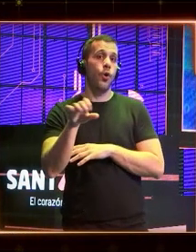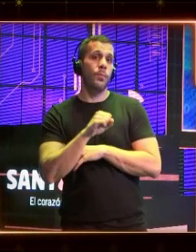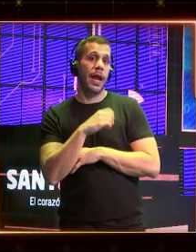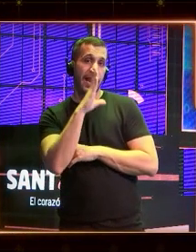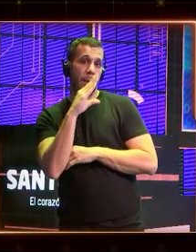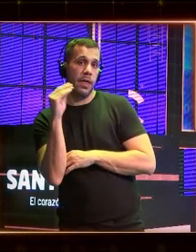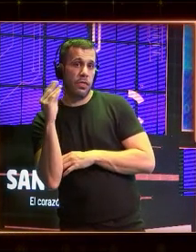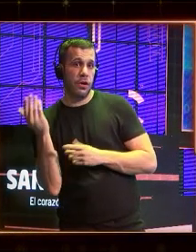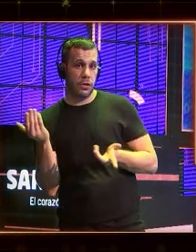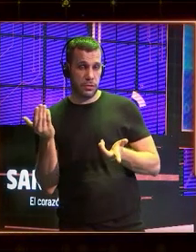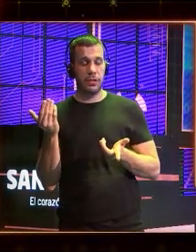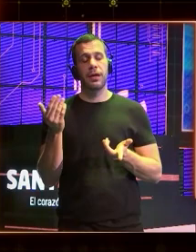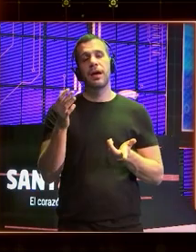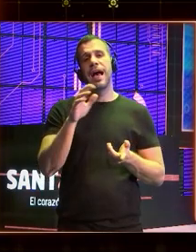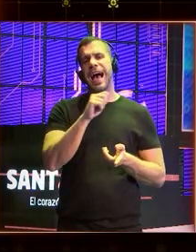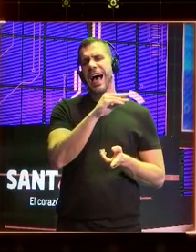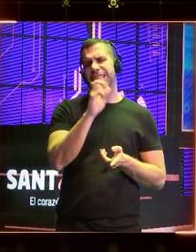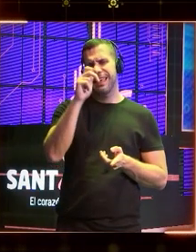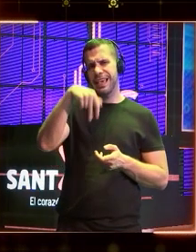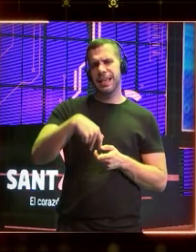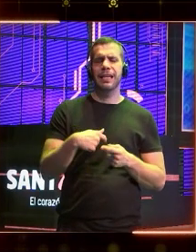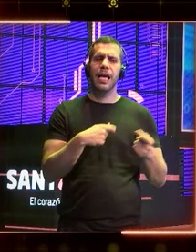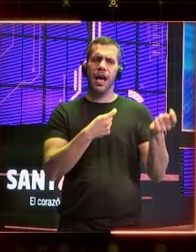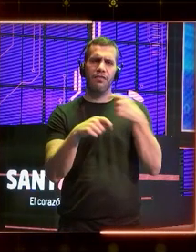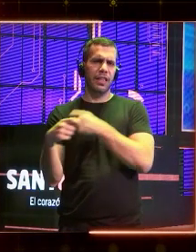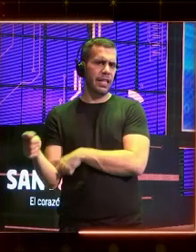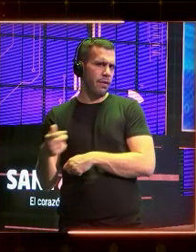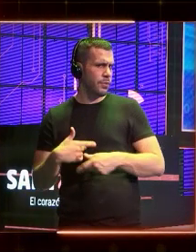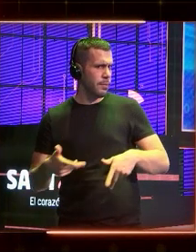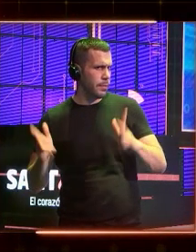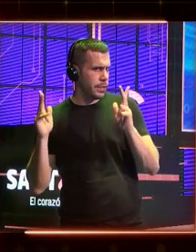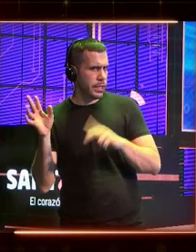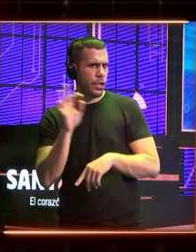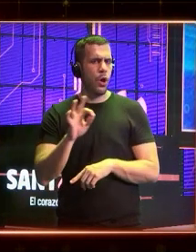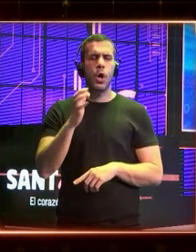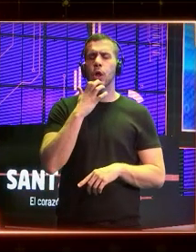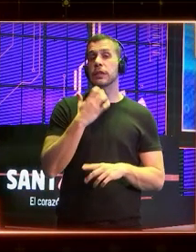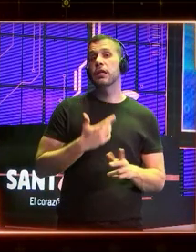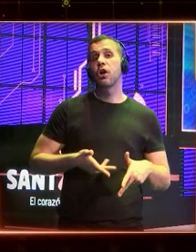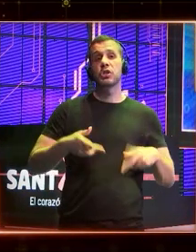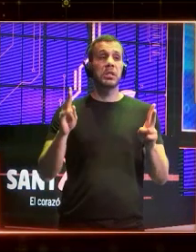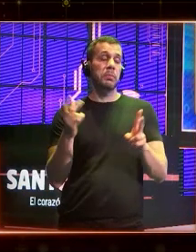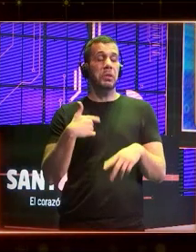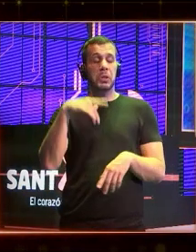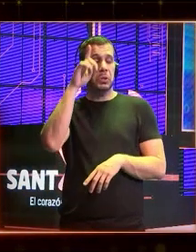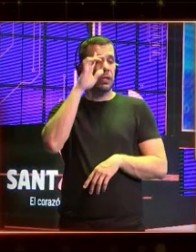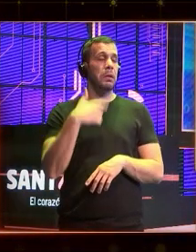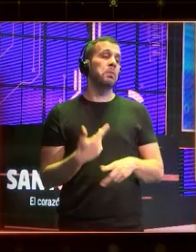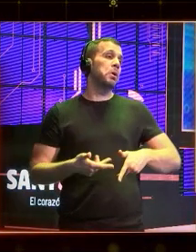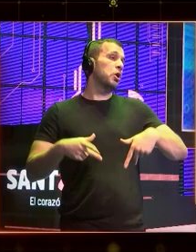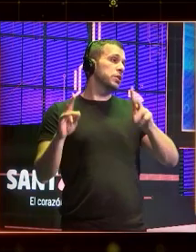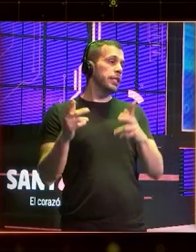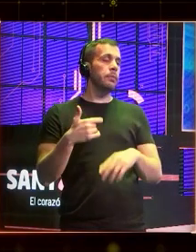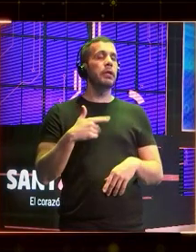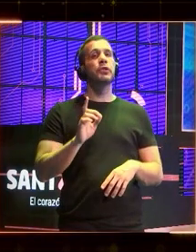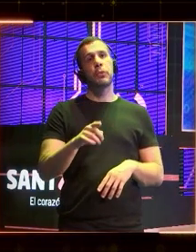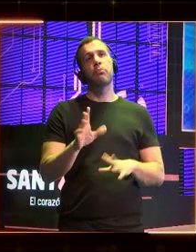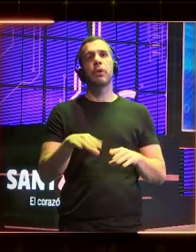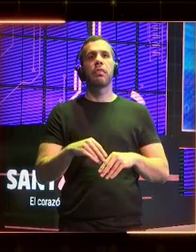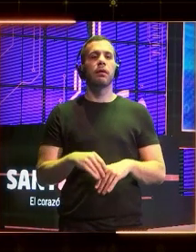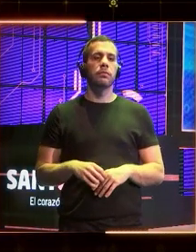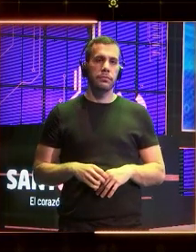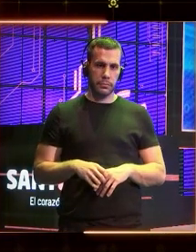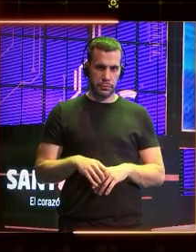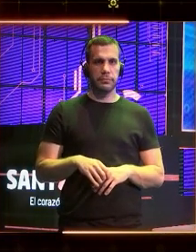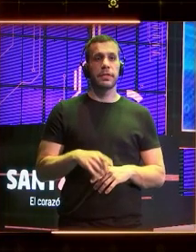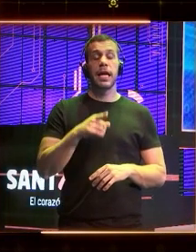ADN se revenda a terceros y nuestro consentimiento? ¿O cuando damos consentimiento no sepas que estamos tomando consentimiento? Entonces, todos esos debates los